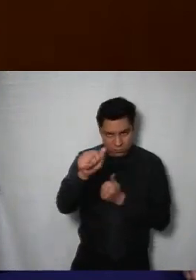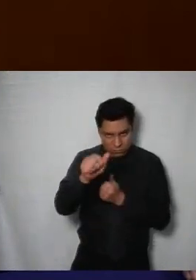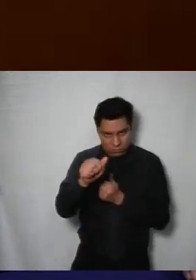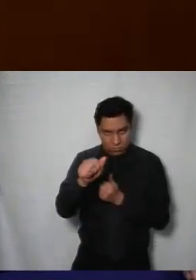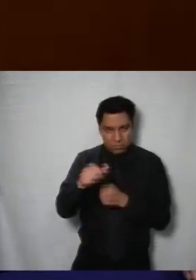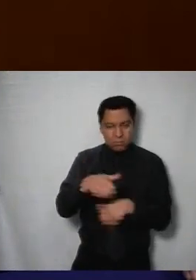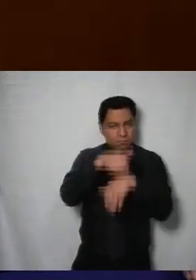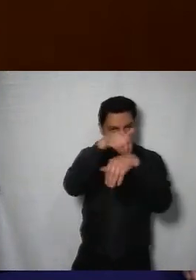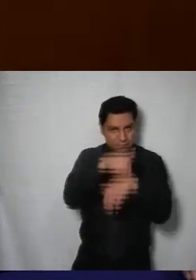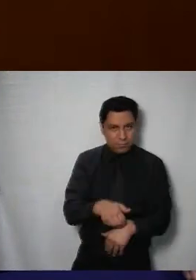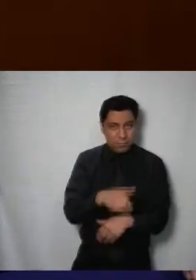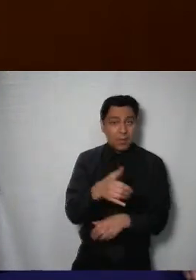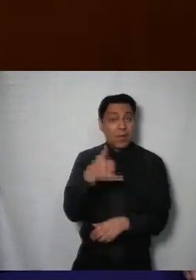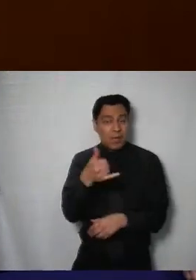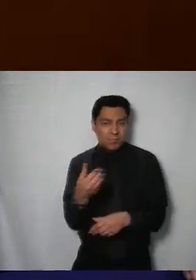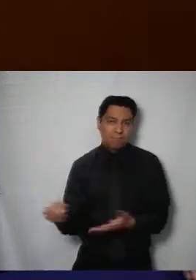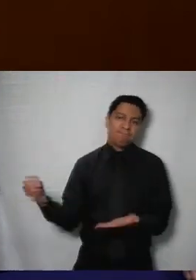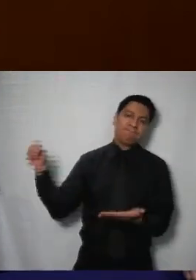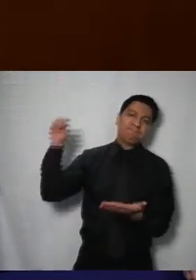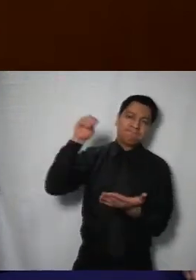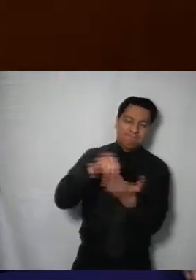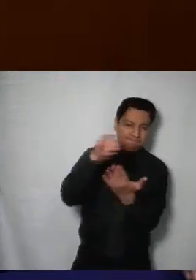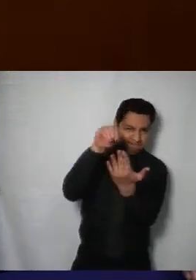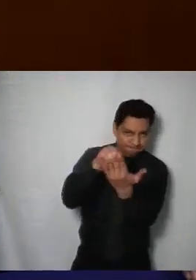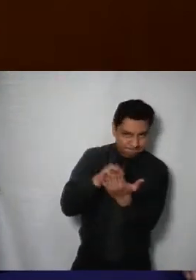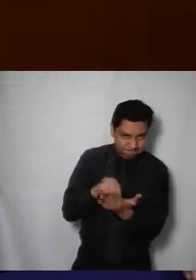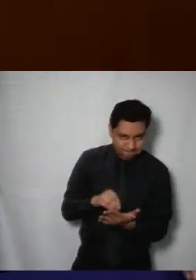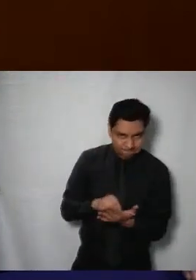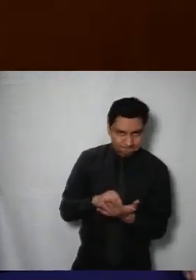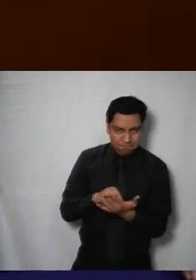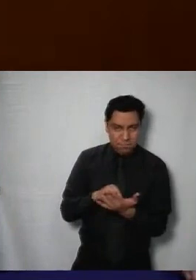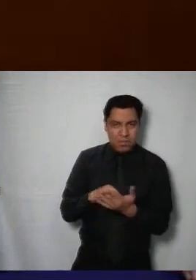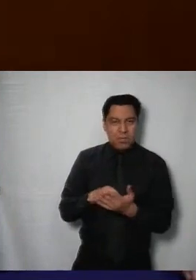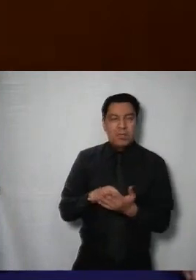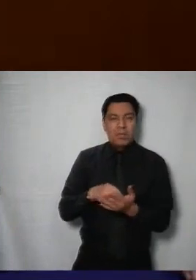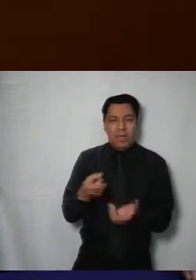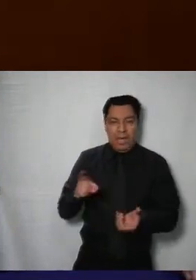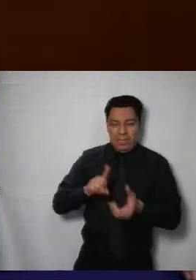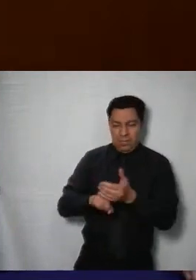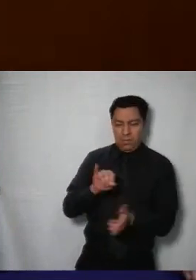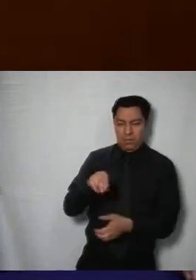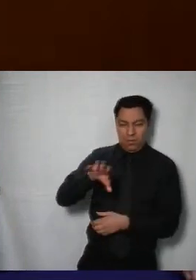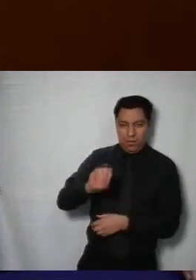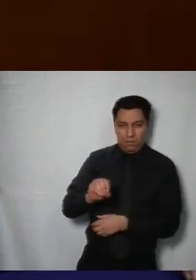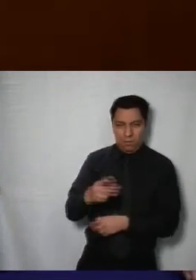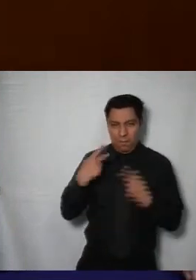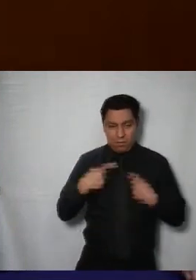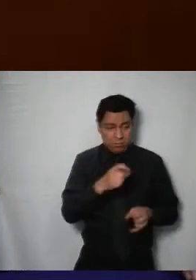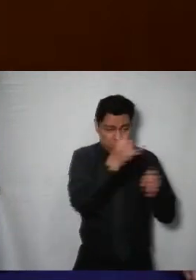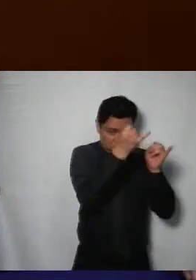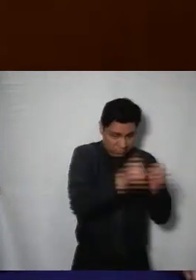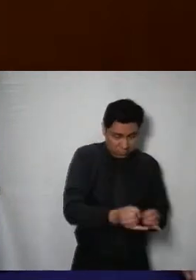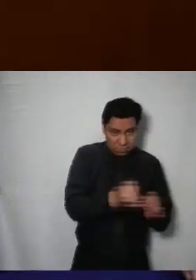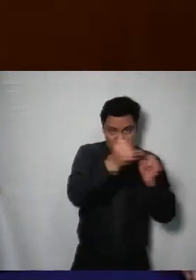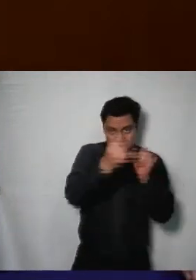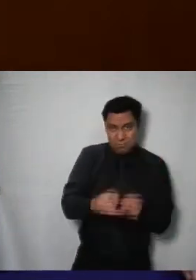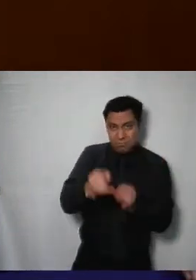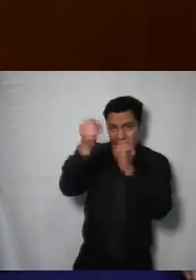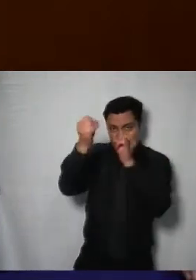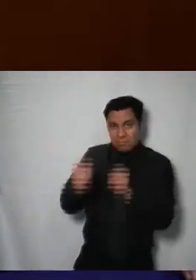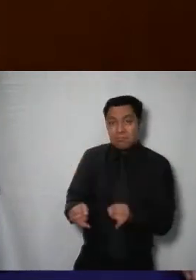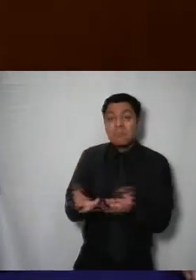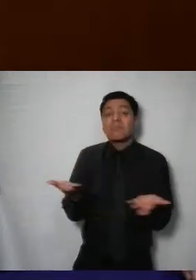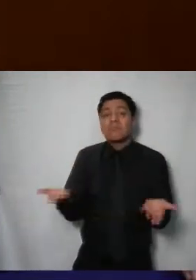potencializadas y poner como siempre lo he señalado en el centro de la acción de este instituto a las personas de esta gran